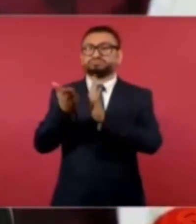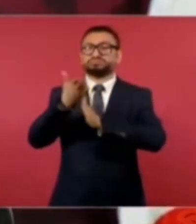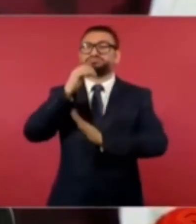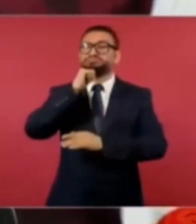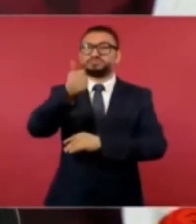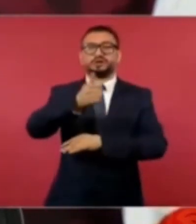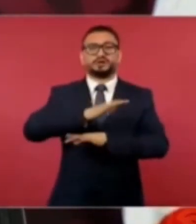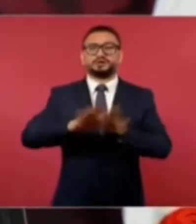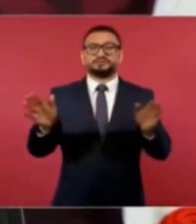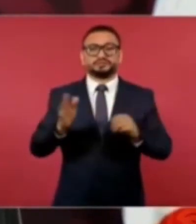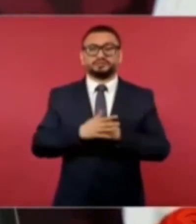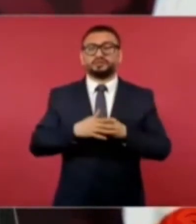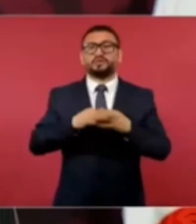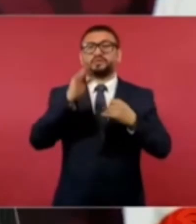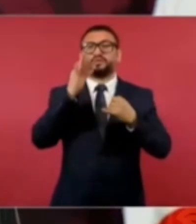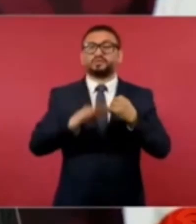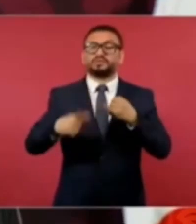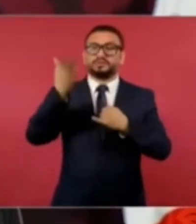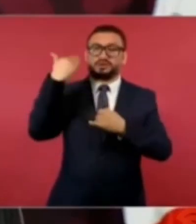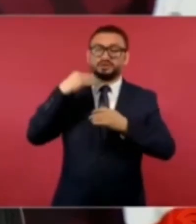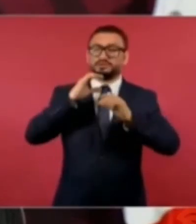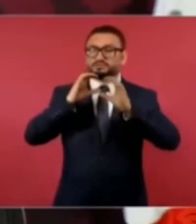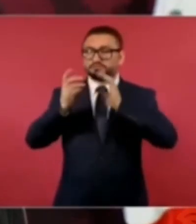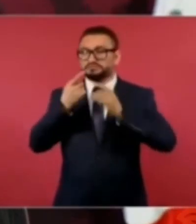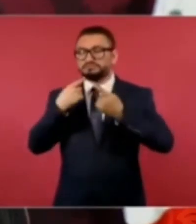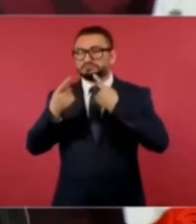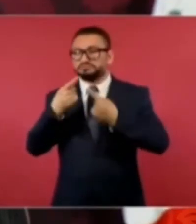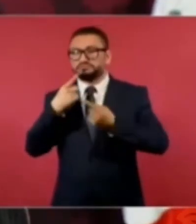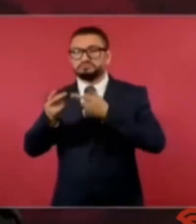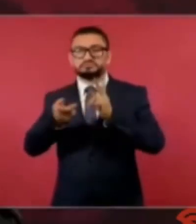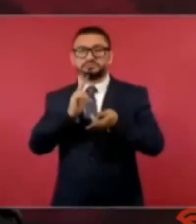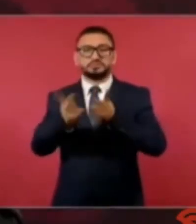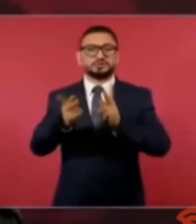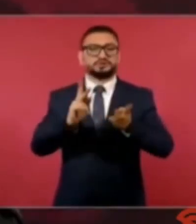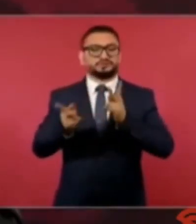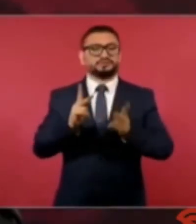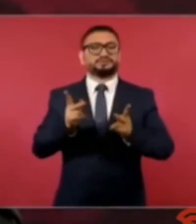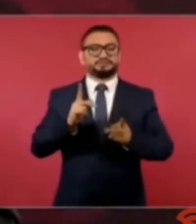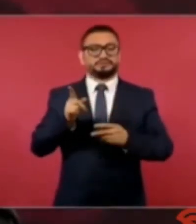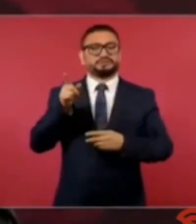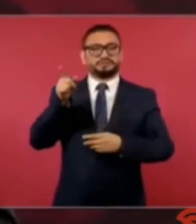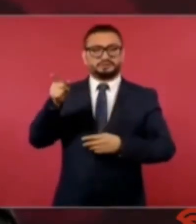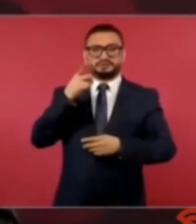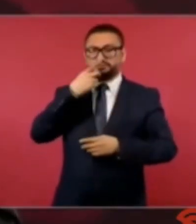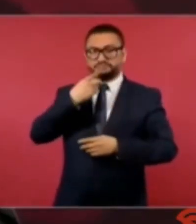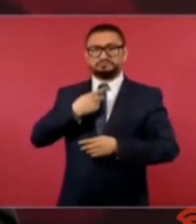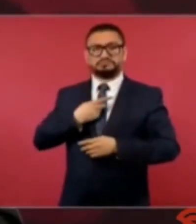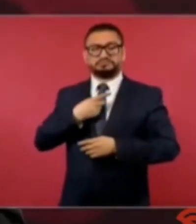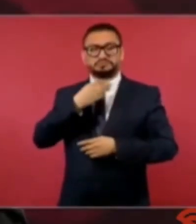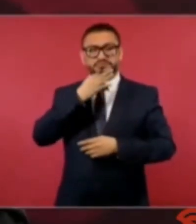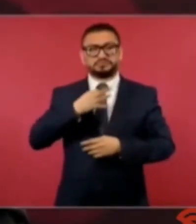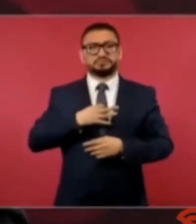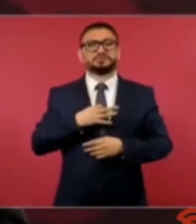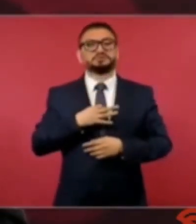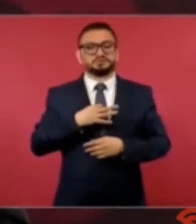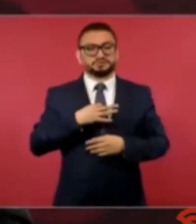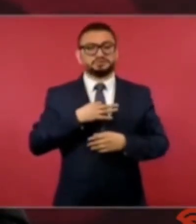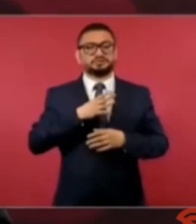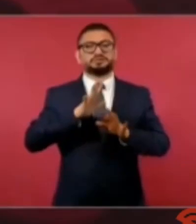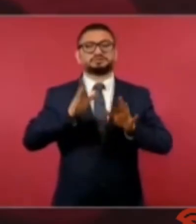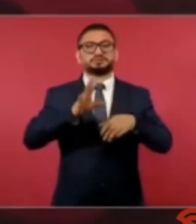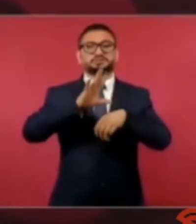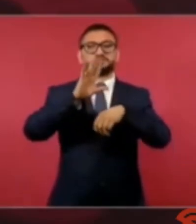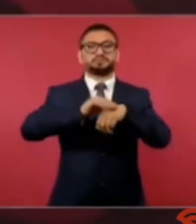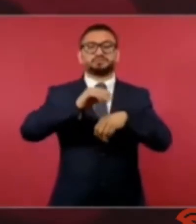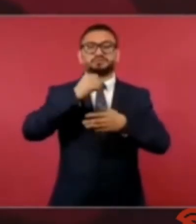muros. La última conversación que tuvimos me informó de que estaba autorizando